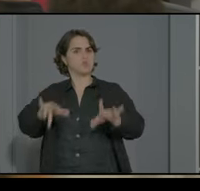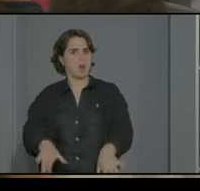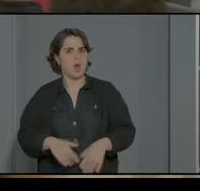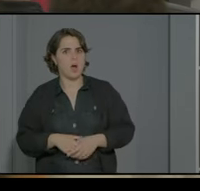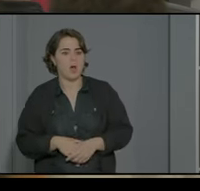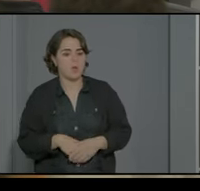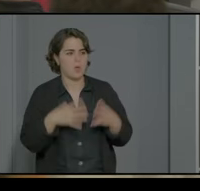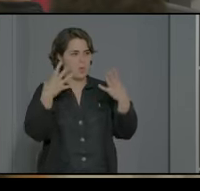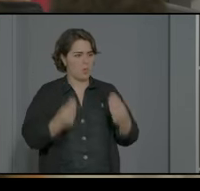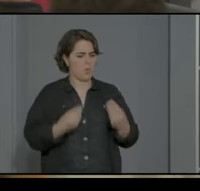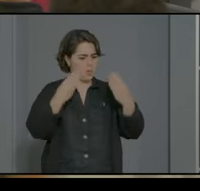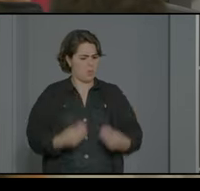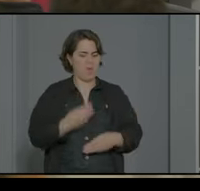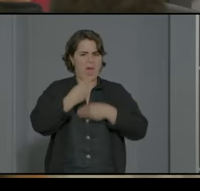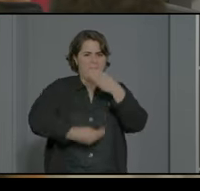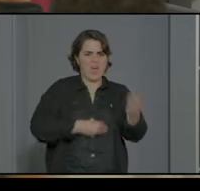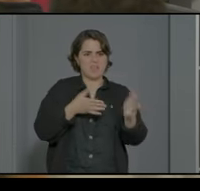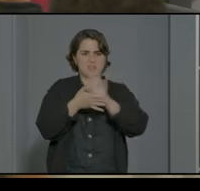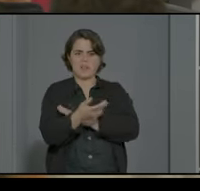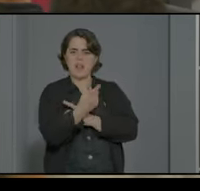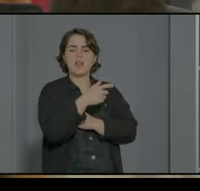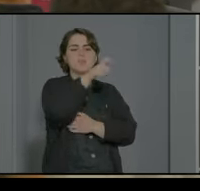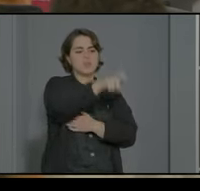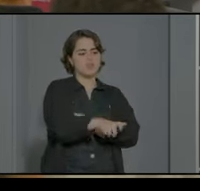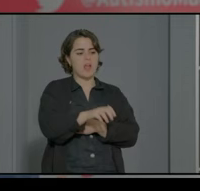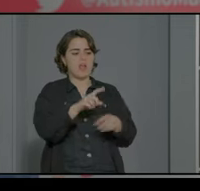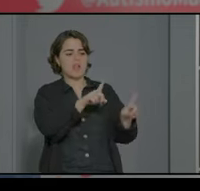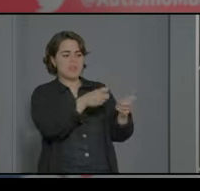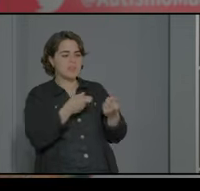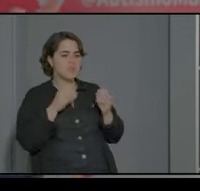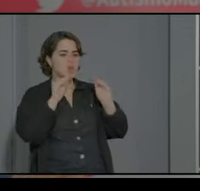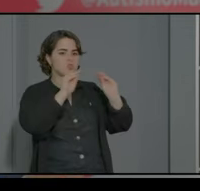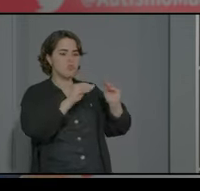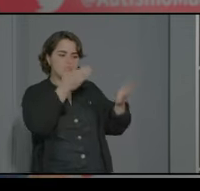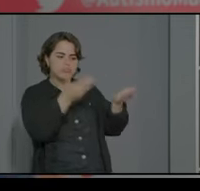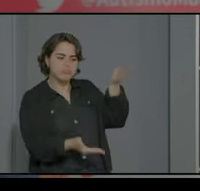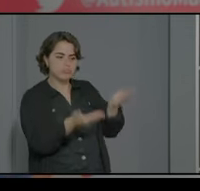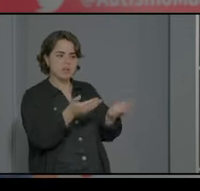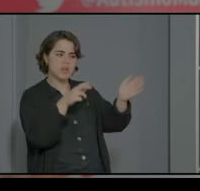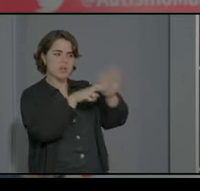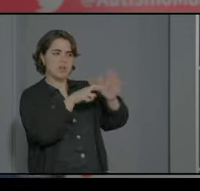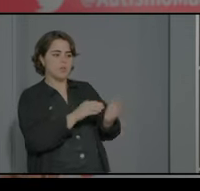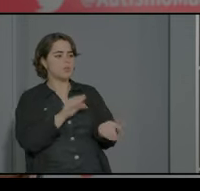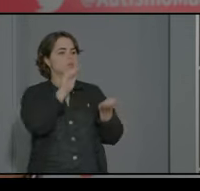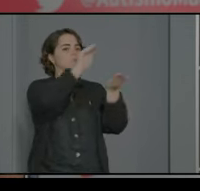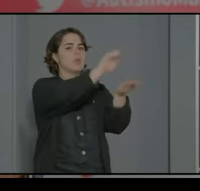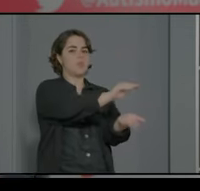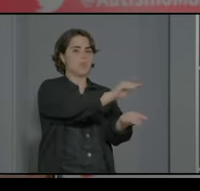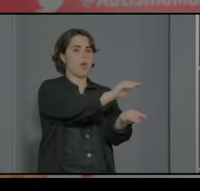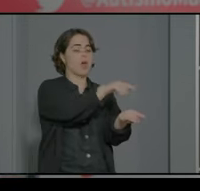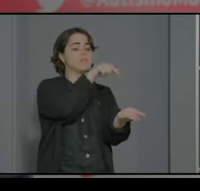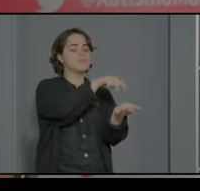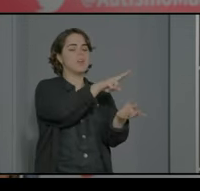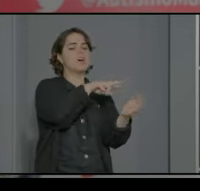muchísimos en el que esto se hace se valoran las necesidades de la persona se da una provisión de recursos y esos recursos